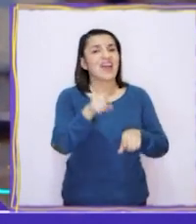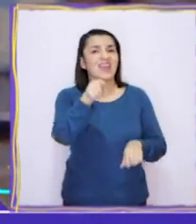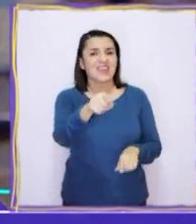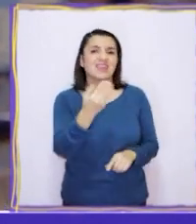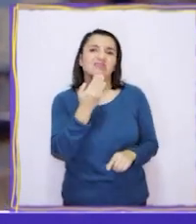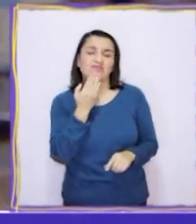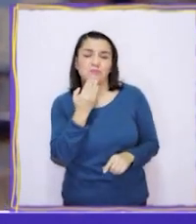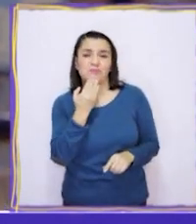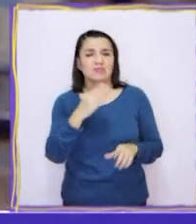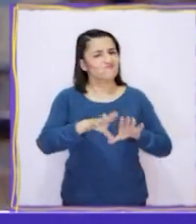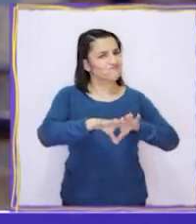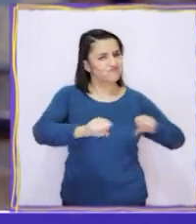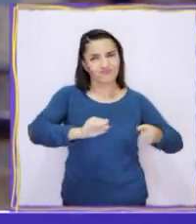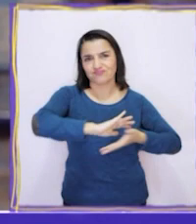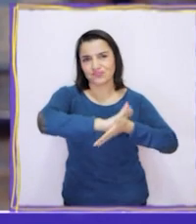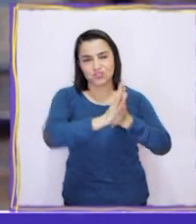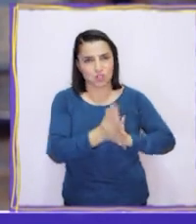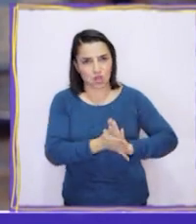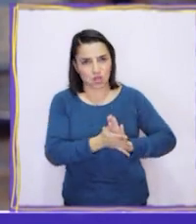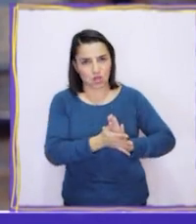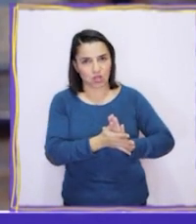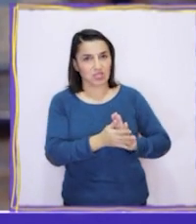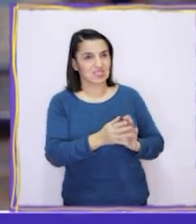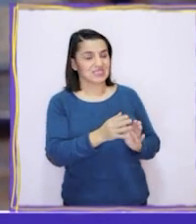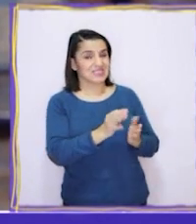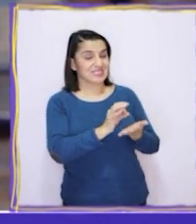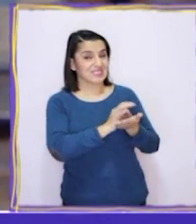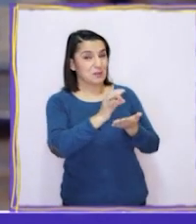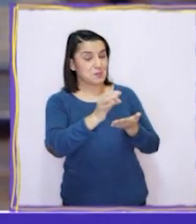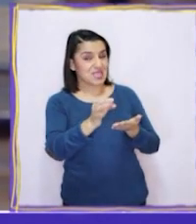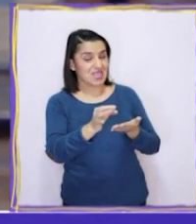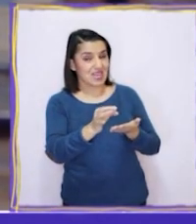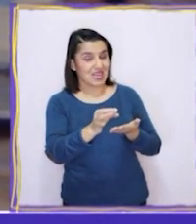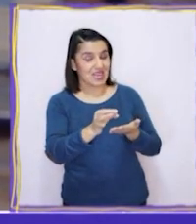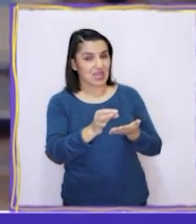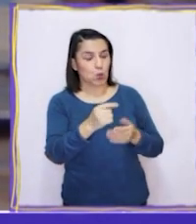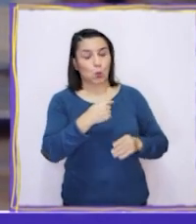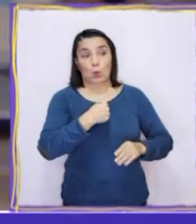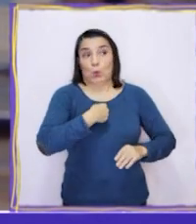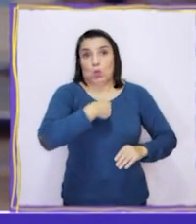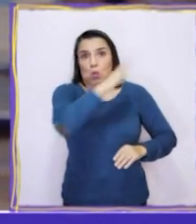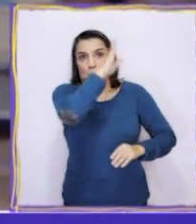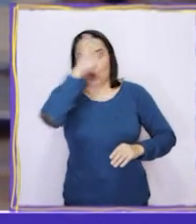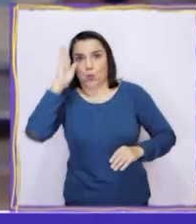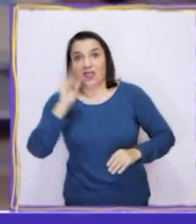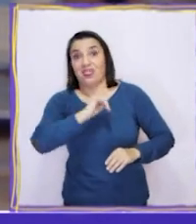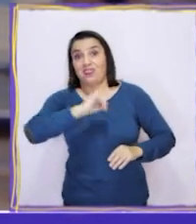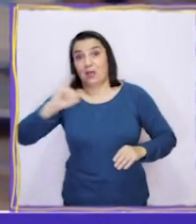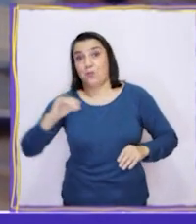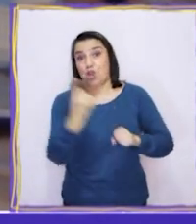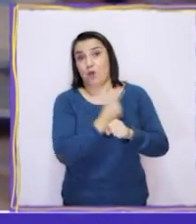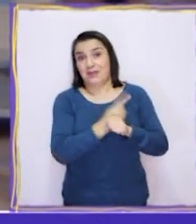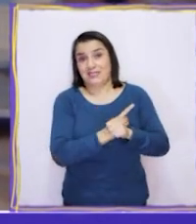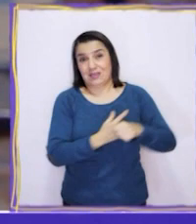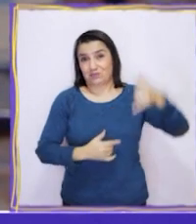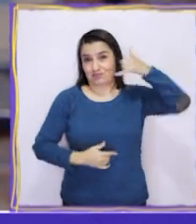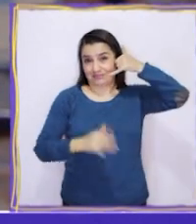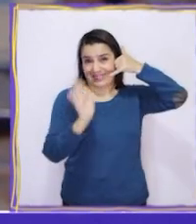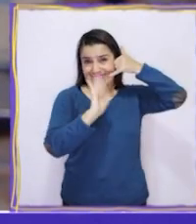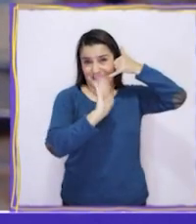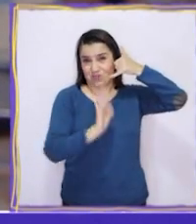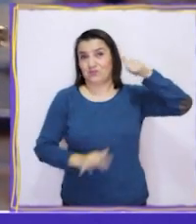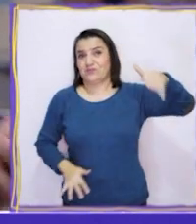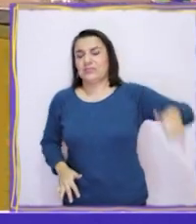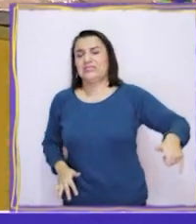también tiene todo listo para esta tarde. ¿Las semillas? Estoy súper ocupada. Mejor hablamos después. ¡Chao!